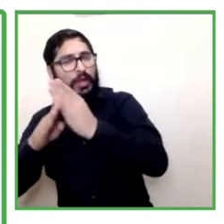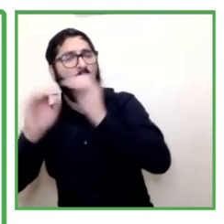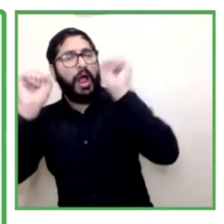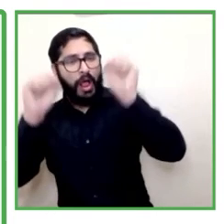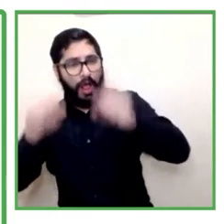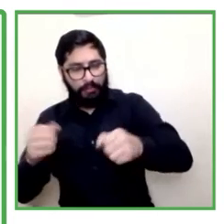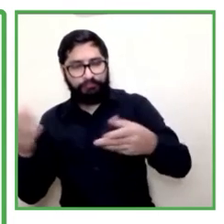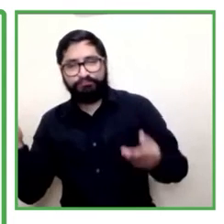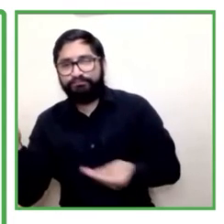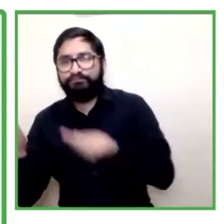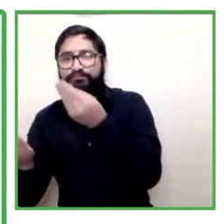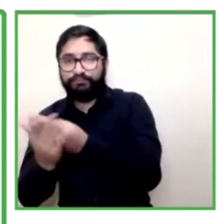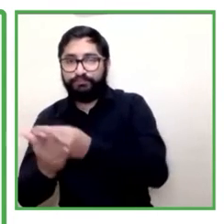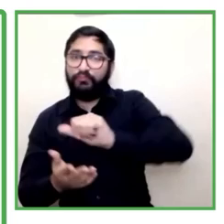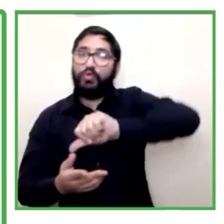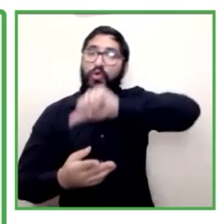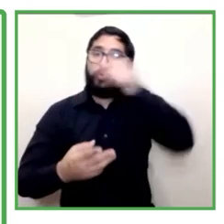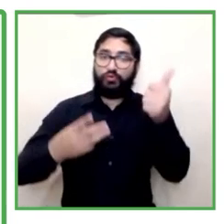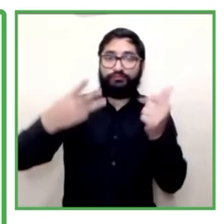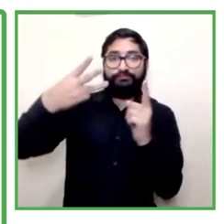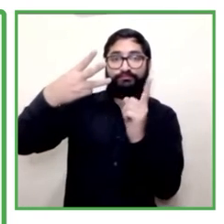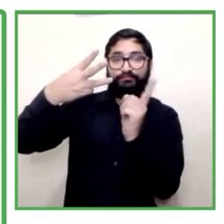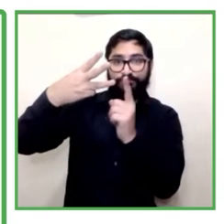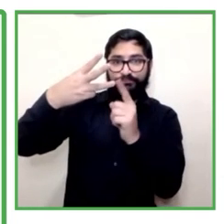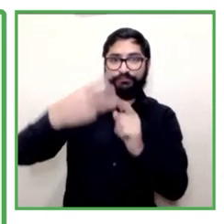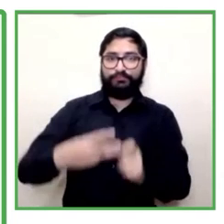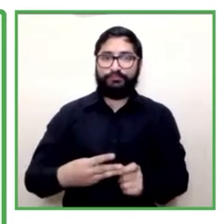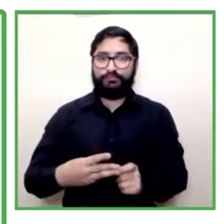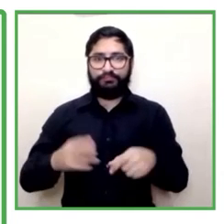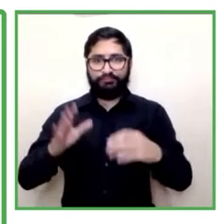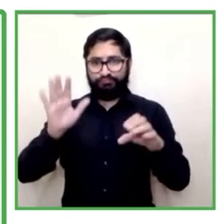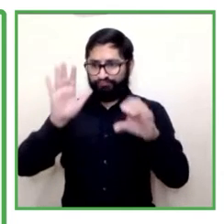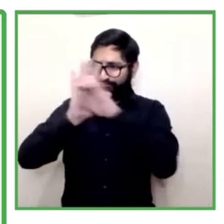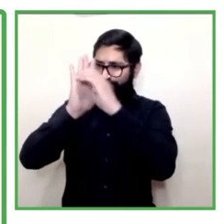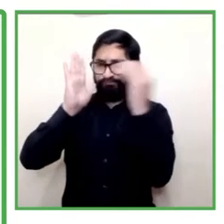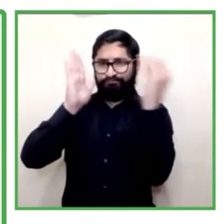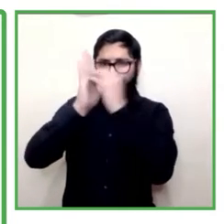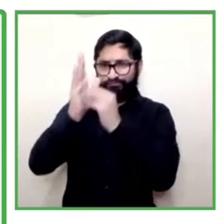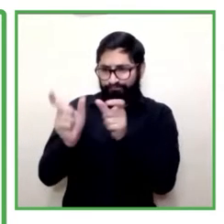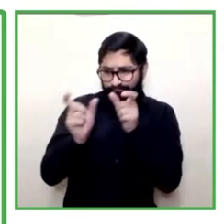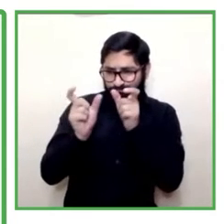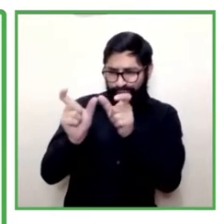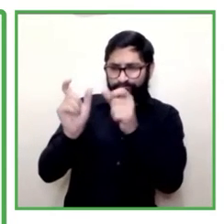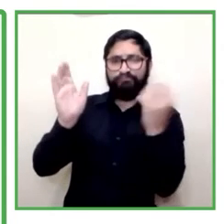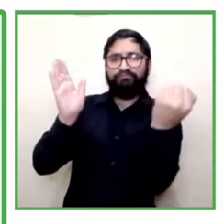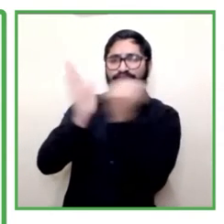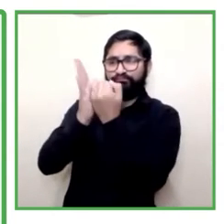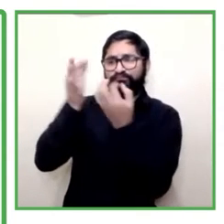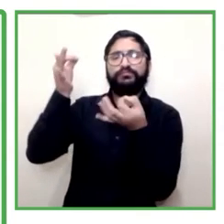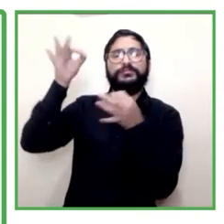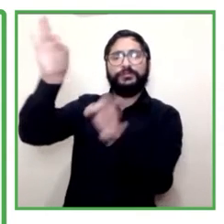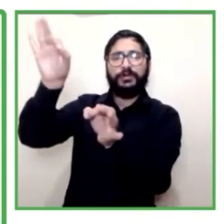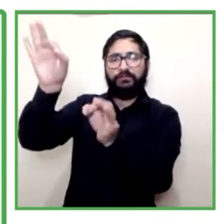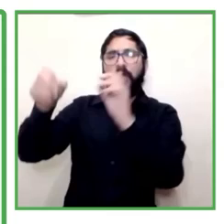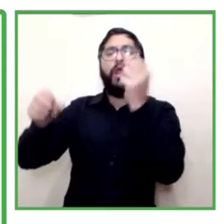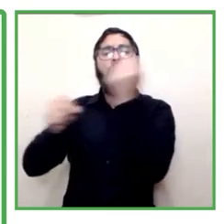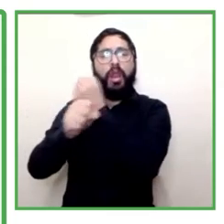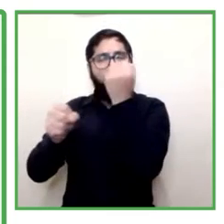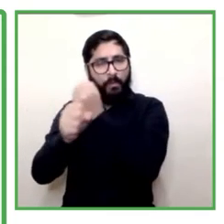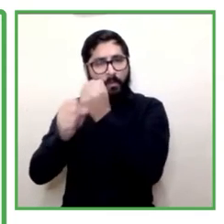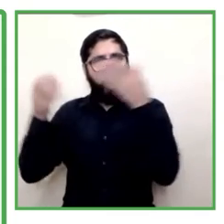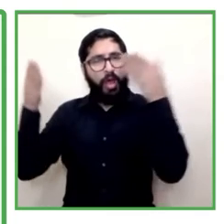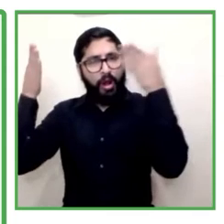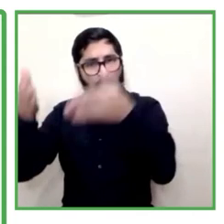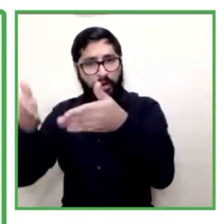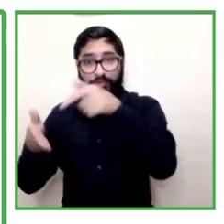asociado a la evaluación y certificación de competencia laboral. Así que un equipo de metodólogos están